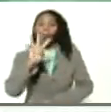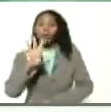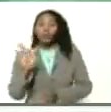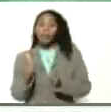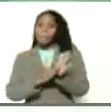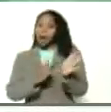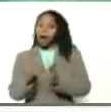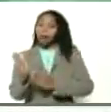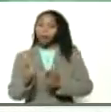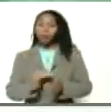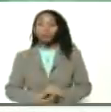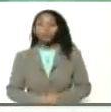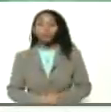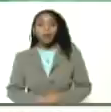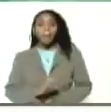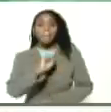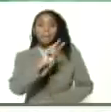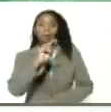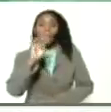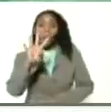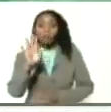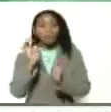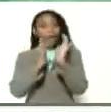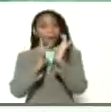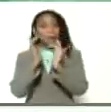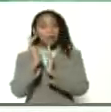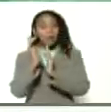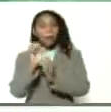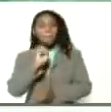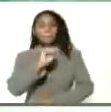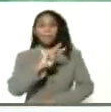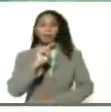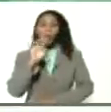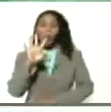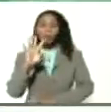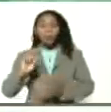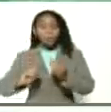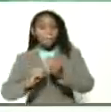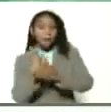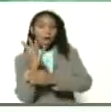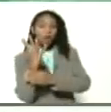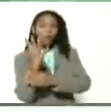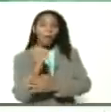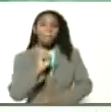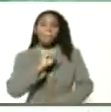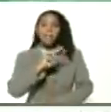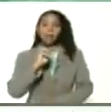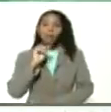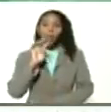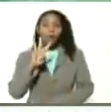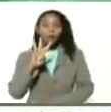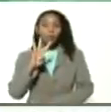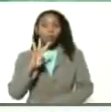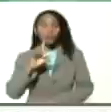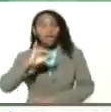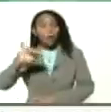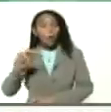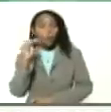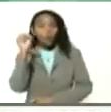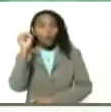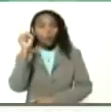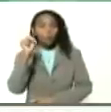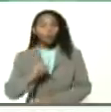marzo. 24 de abril. 24 de mayo. 24 de junio.